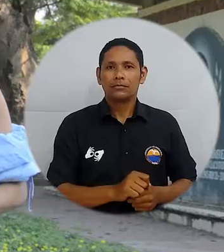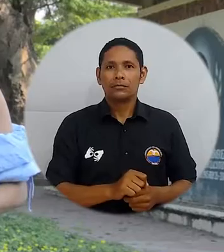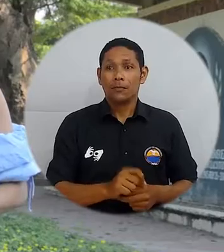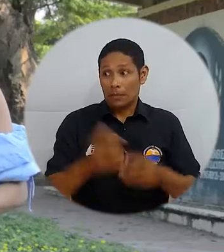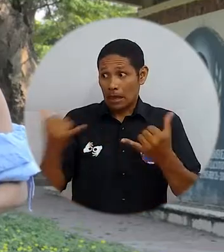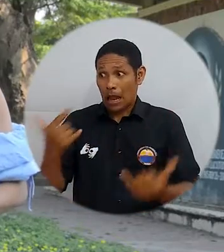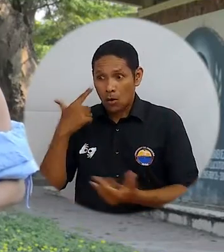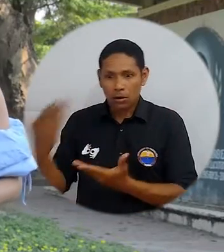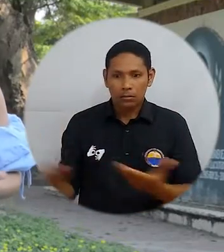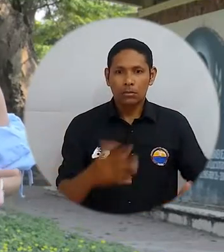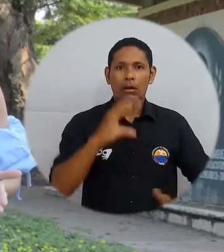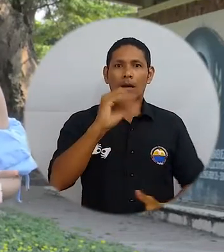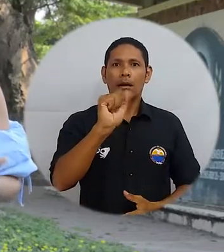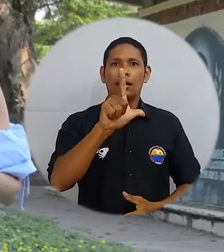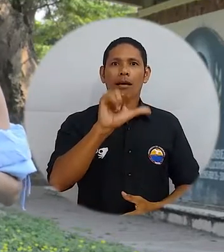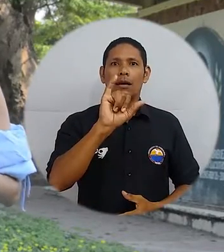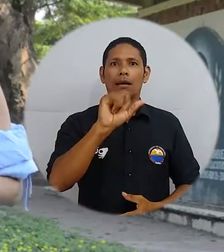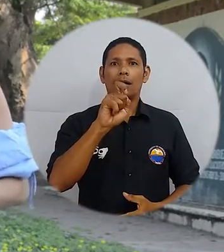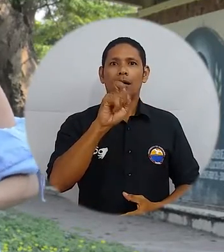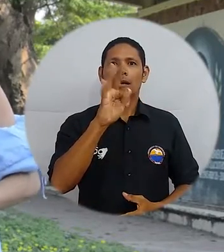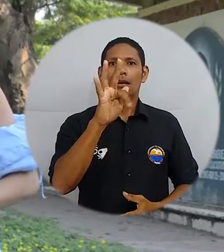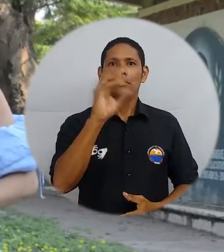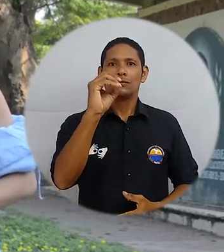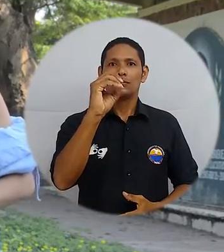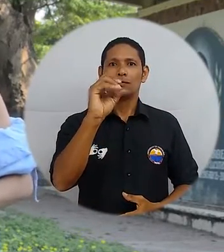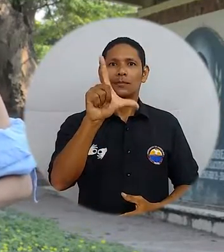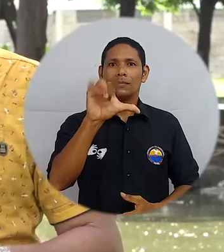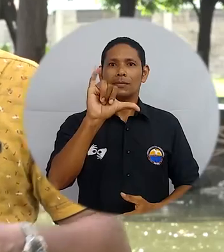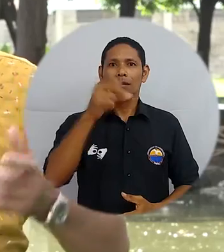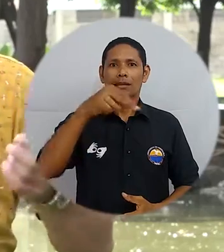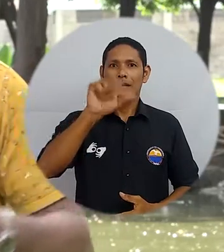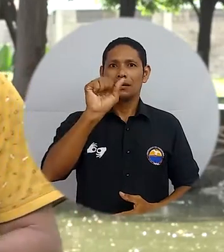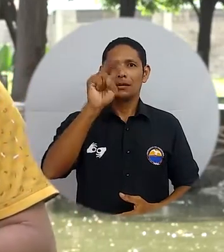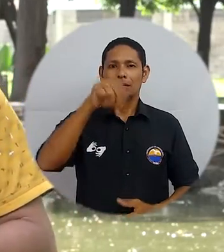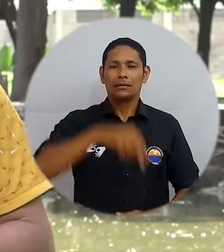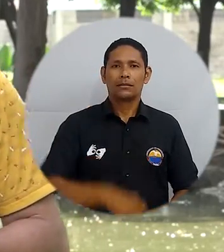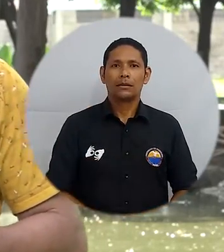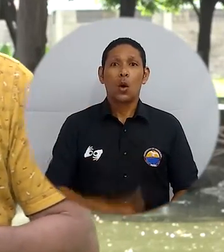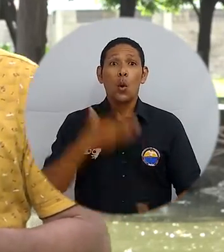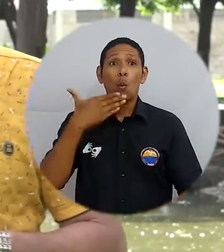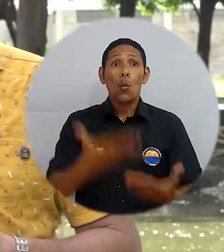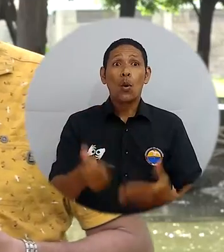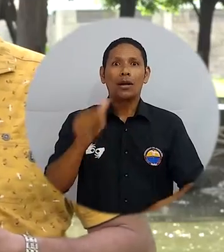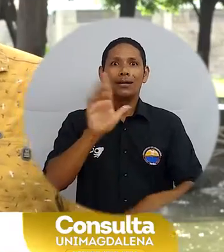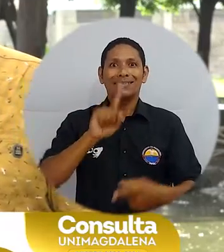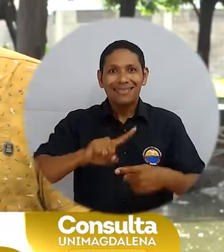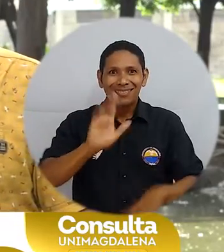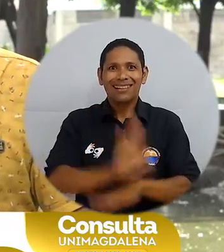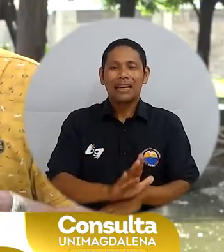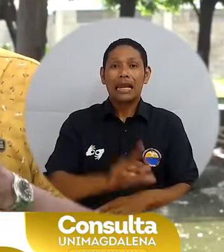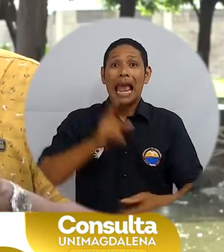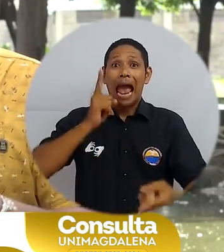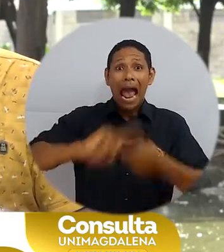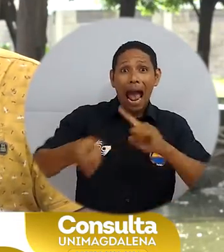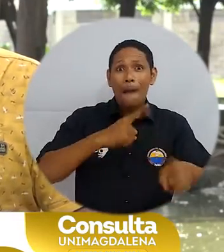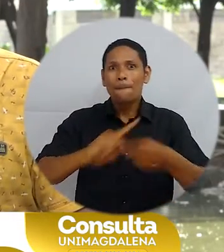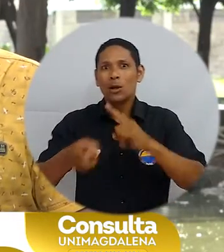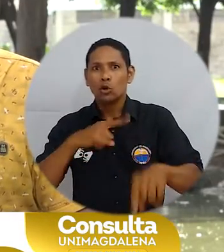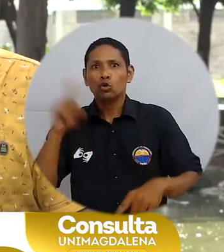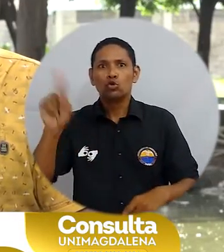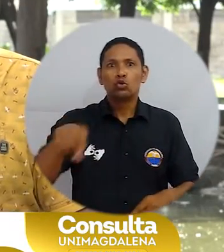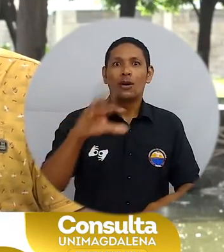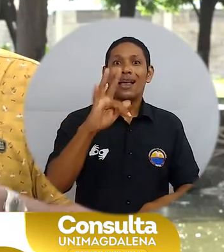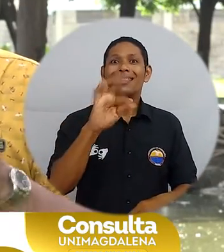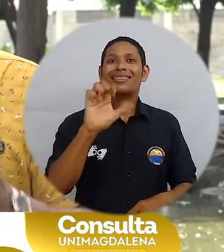electrónico de consulta. A continuación, Calixto Liñán Felipe. Buenas tardes, amigos de Telecaribe. Voy a dirigir este